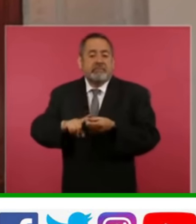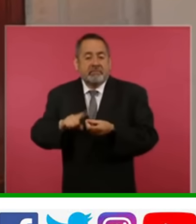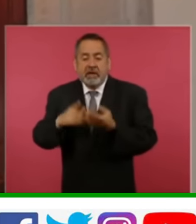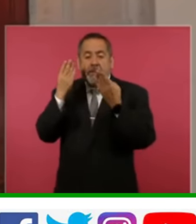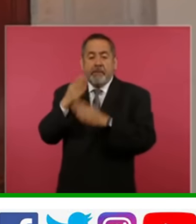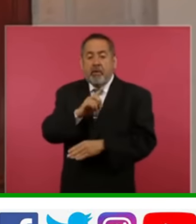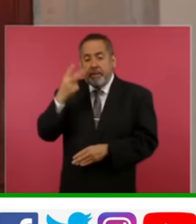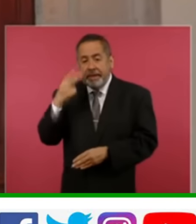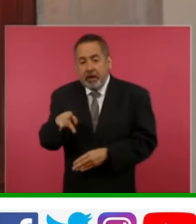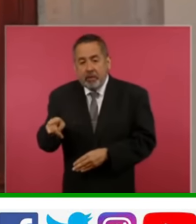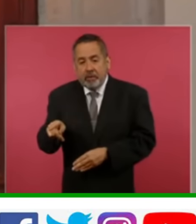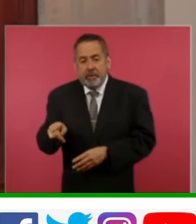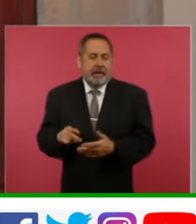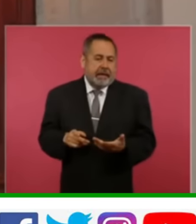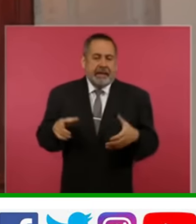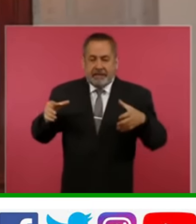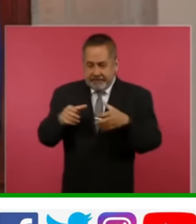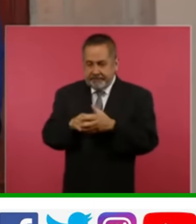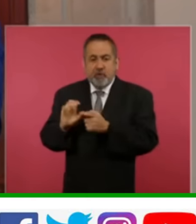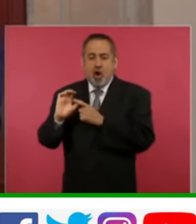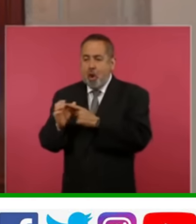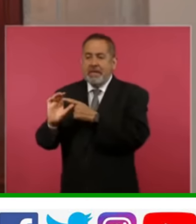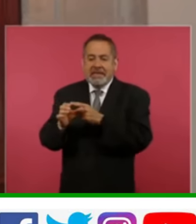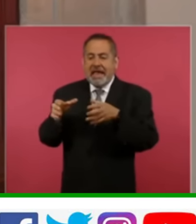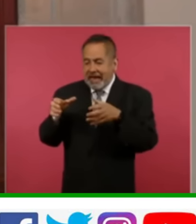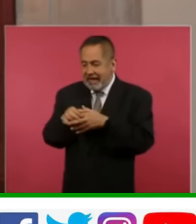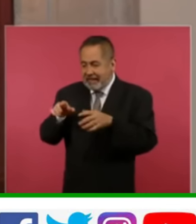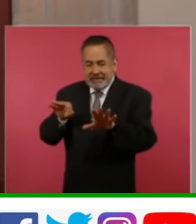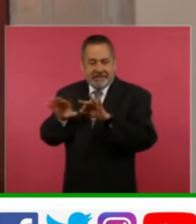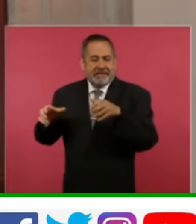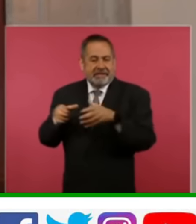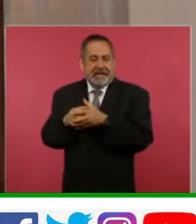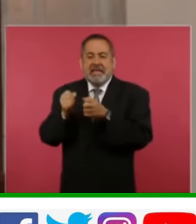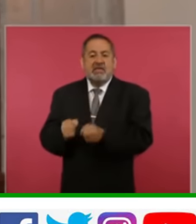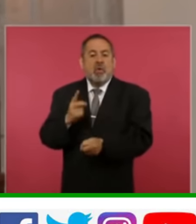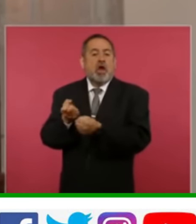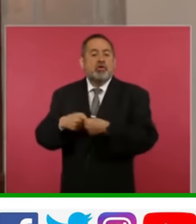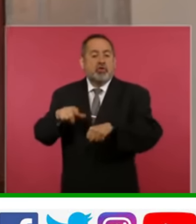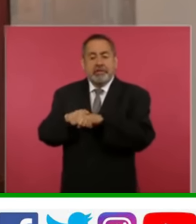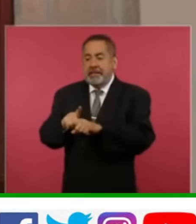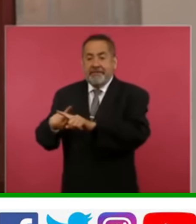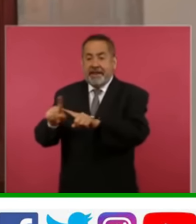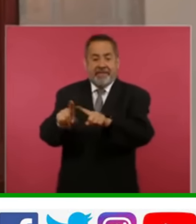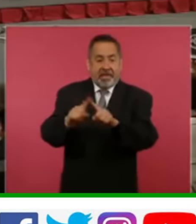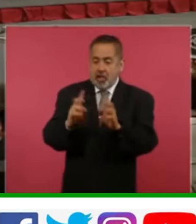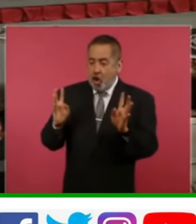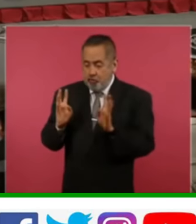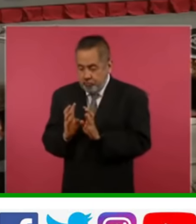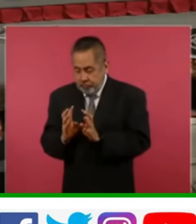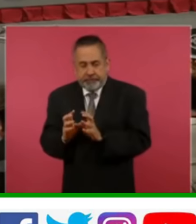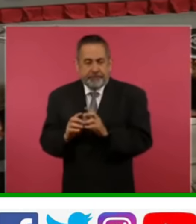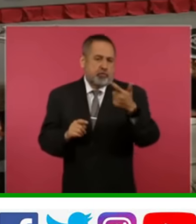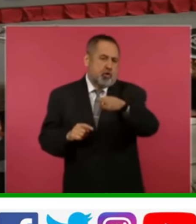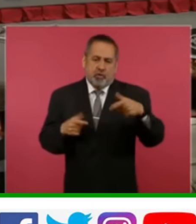comité técnico integrado por los comités, por las instituciones de seguridad social distintas que aportamos recursos. En el caso del